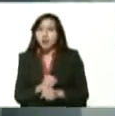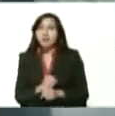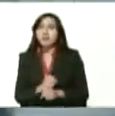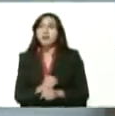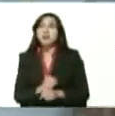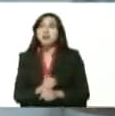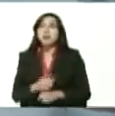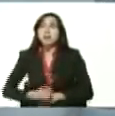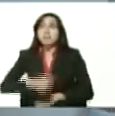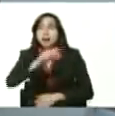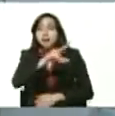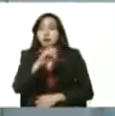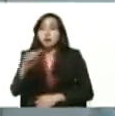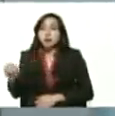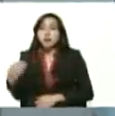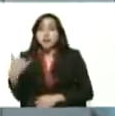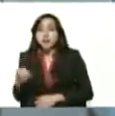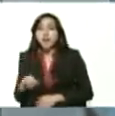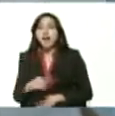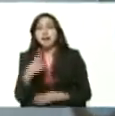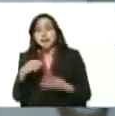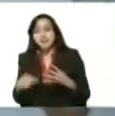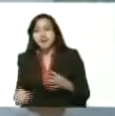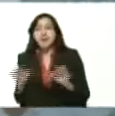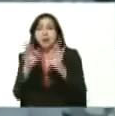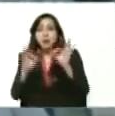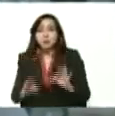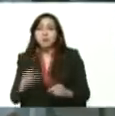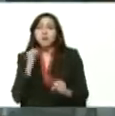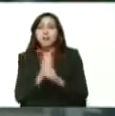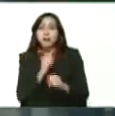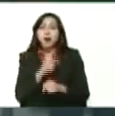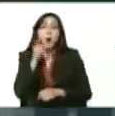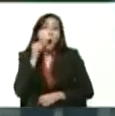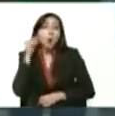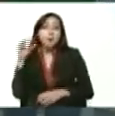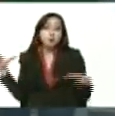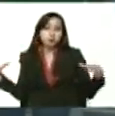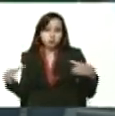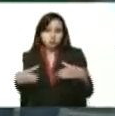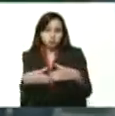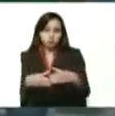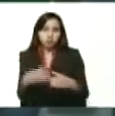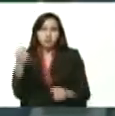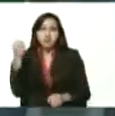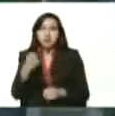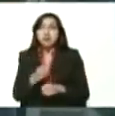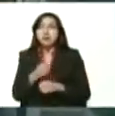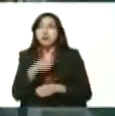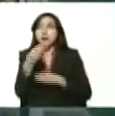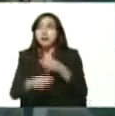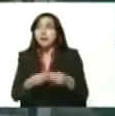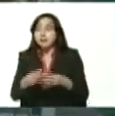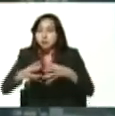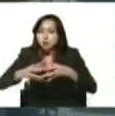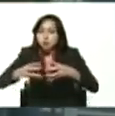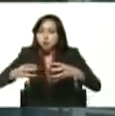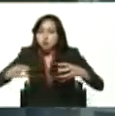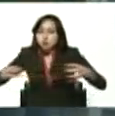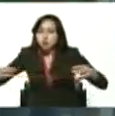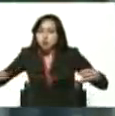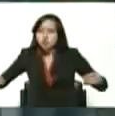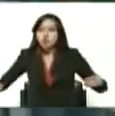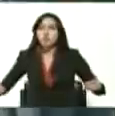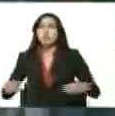240 trabajadores indirectos entre hombres y mujeres y esto es parte del empacado que estamos viendo como